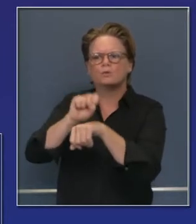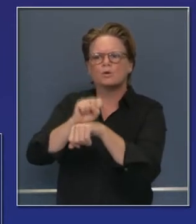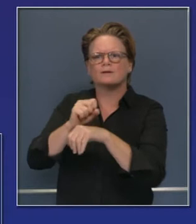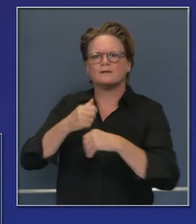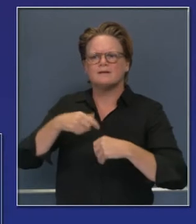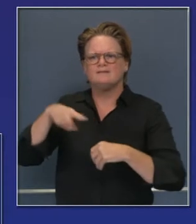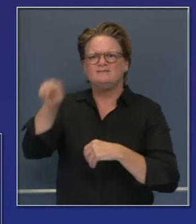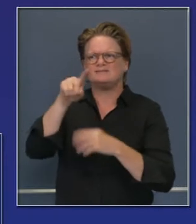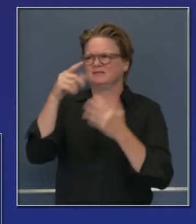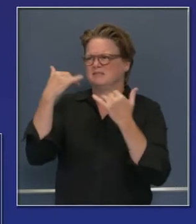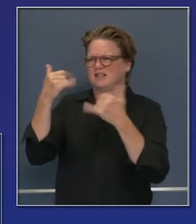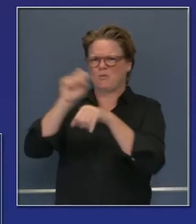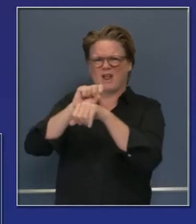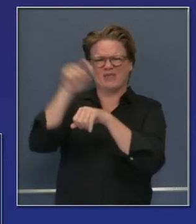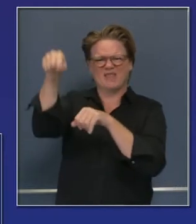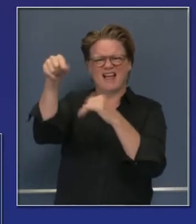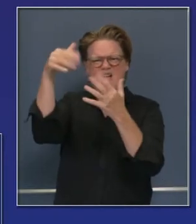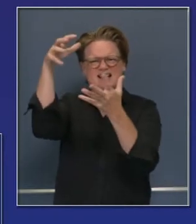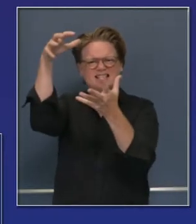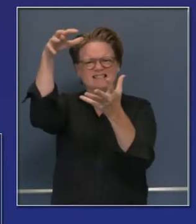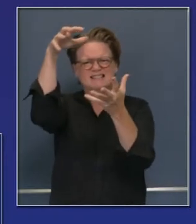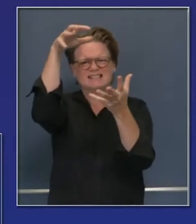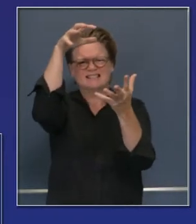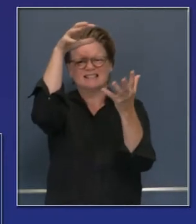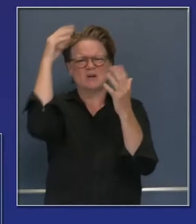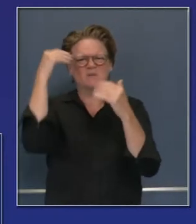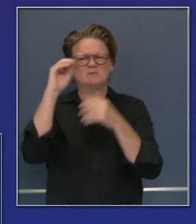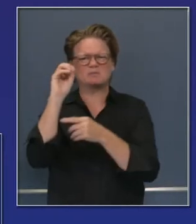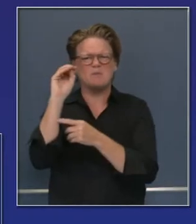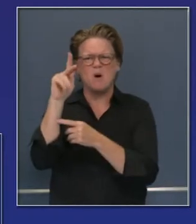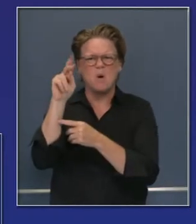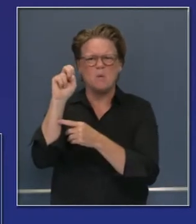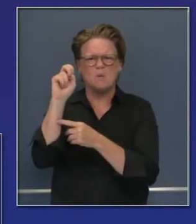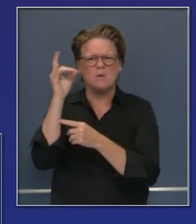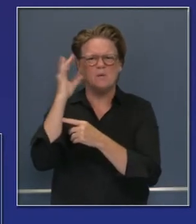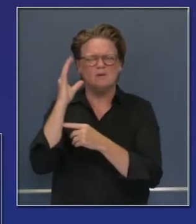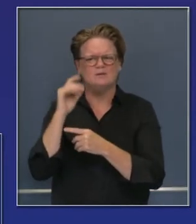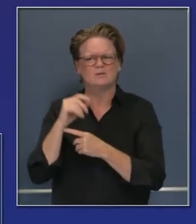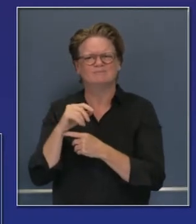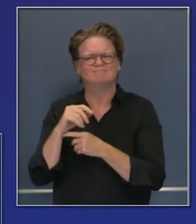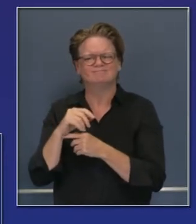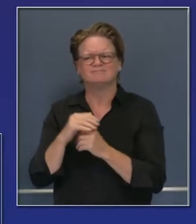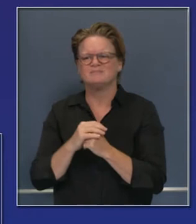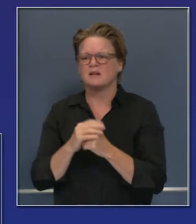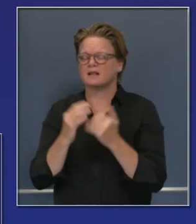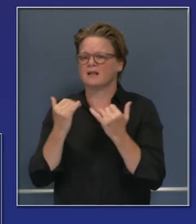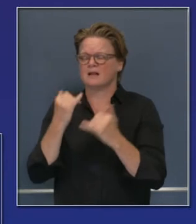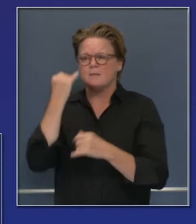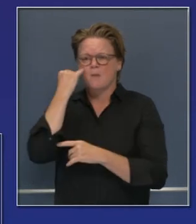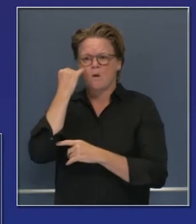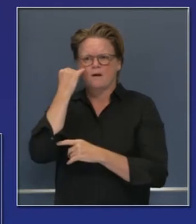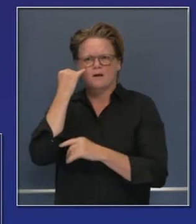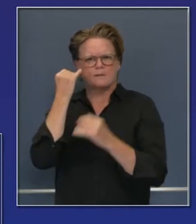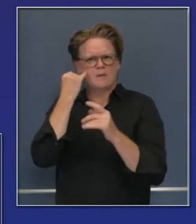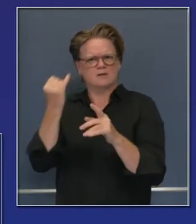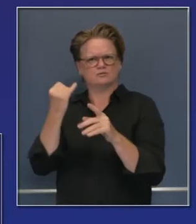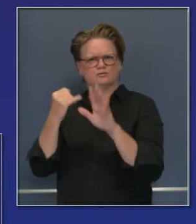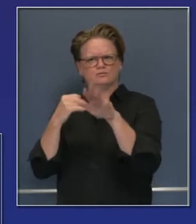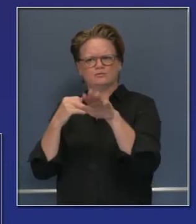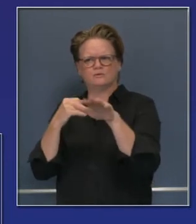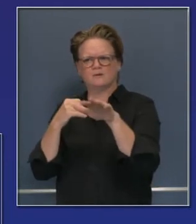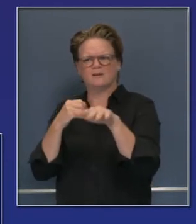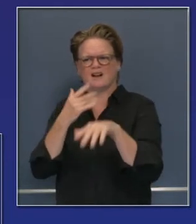por el impacto de la calidad de aire que han tenido estos incendios. estamos